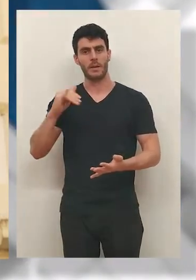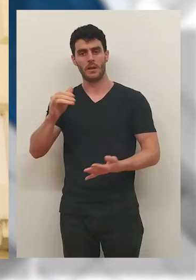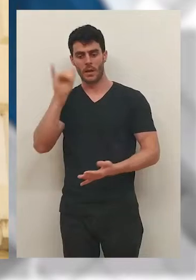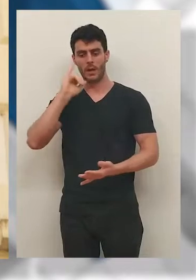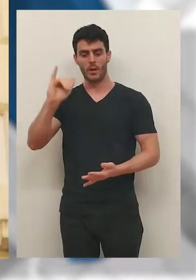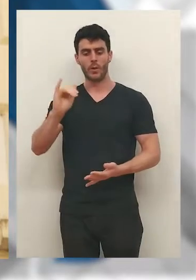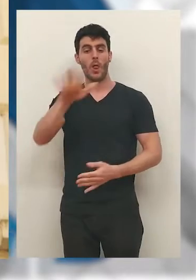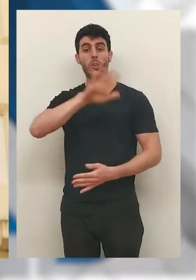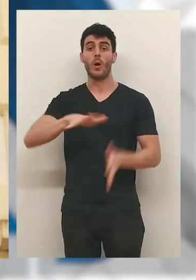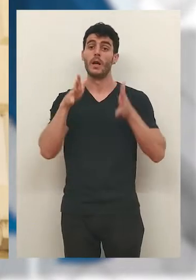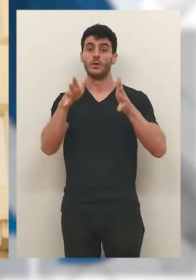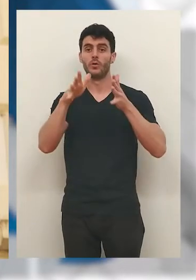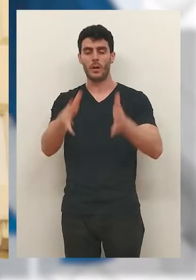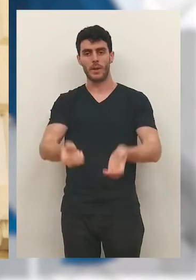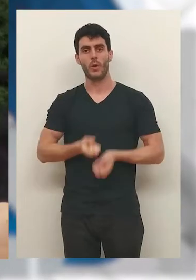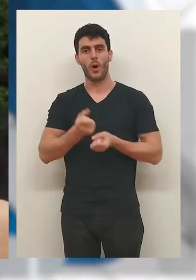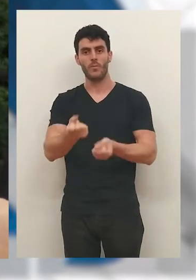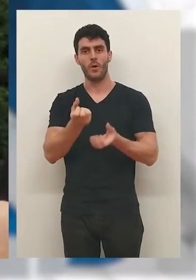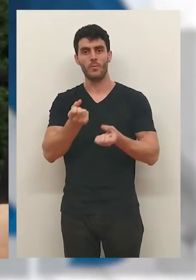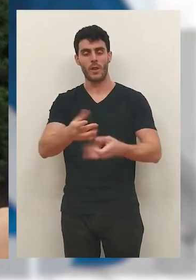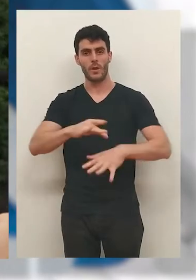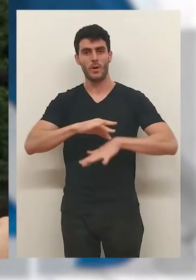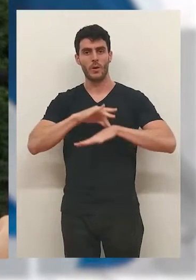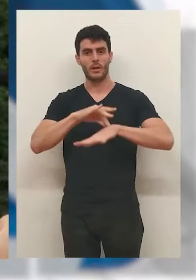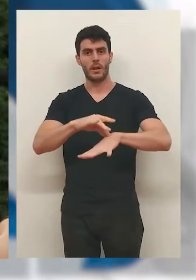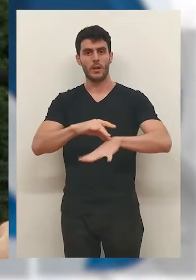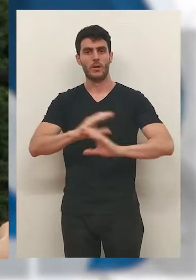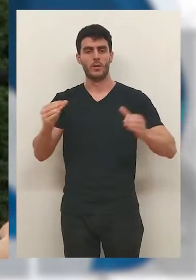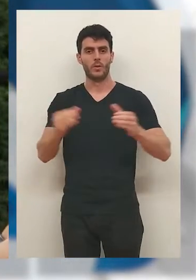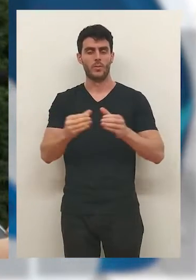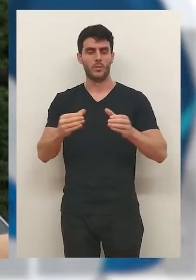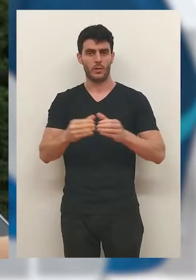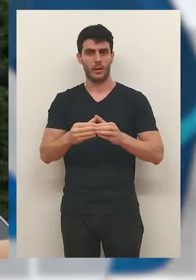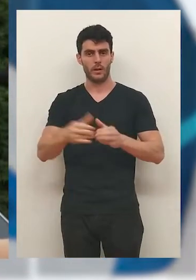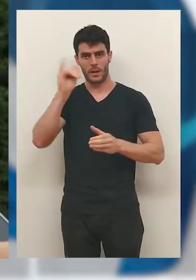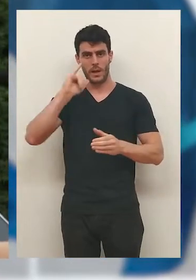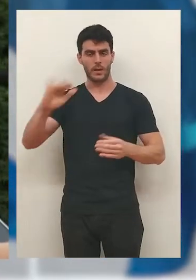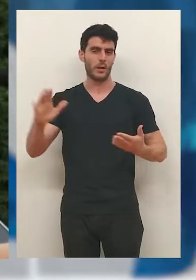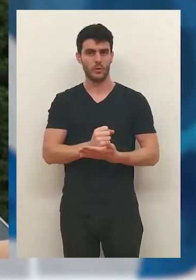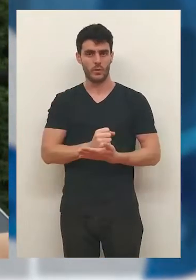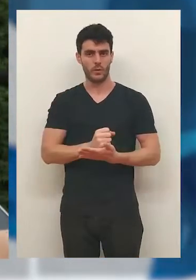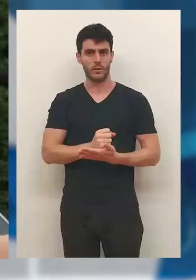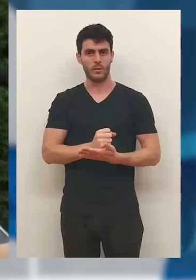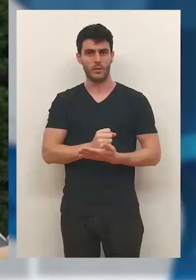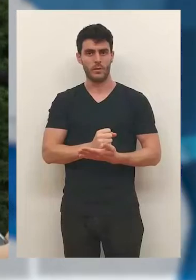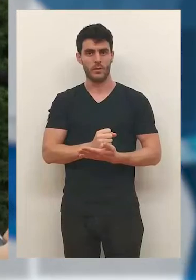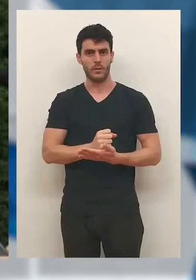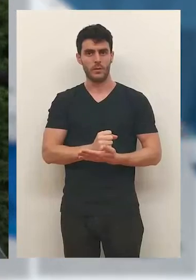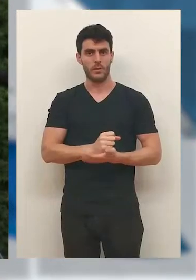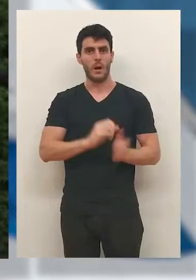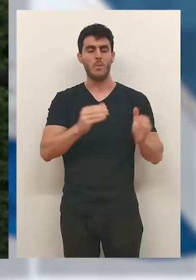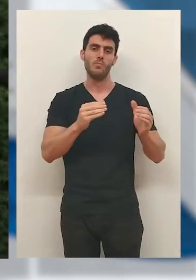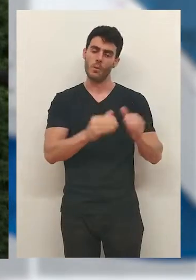LGTBI de la Rioja. Un lugar de asesoramiento, de información y de orientación a toda la comunidad de La